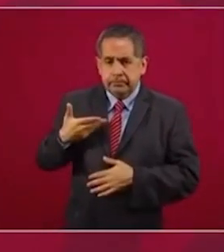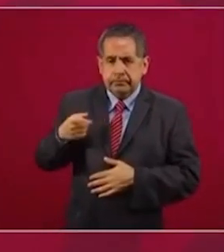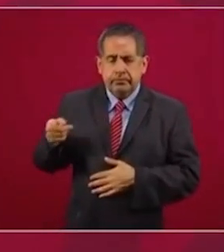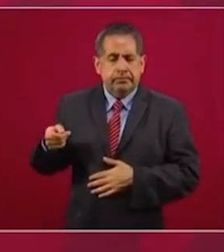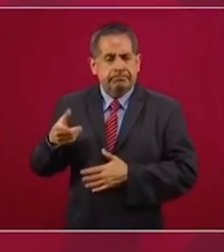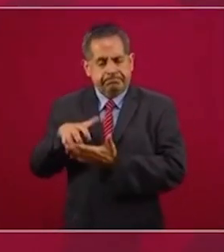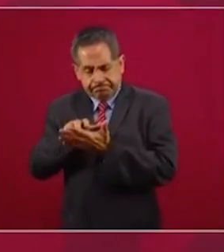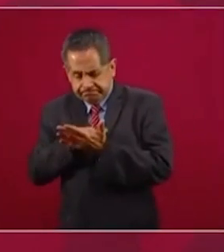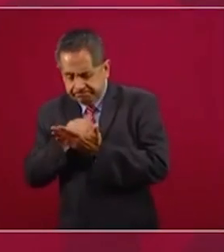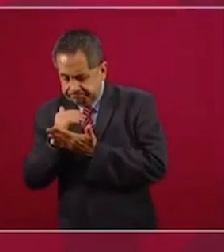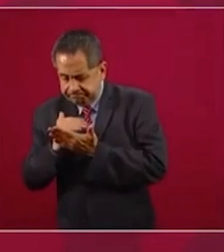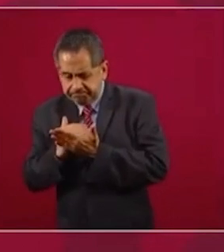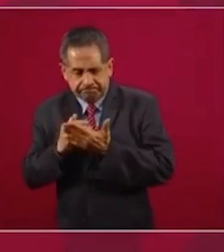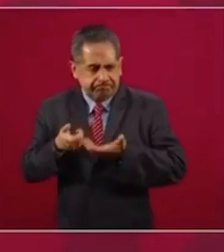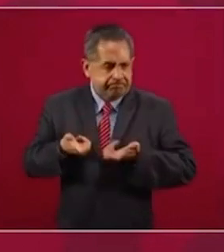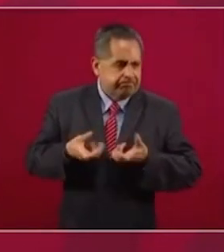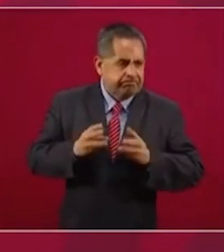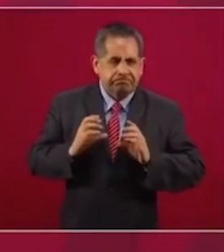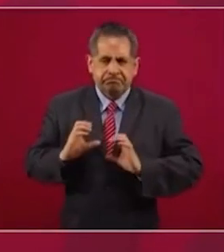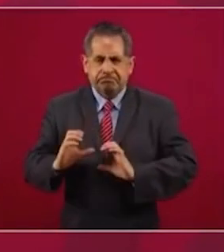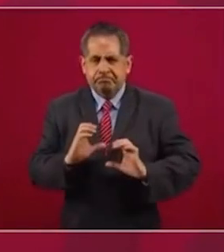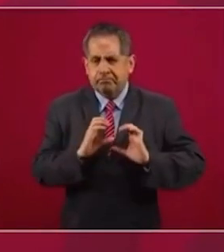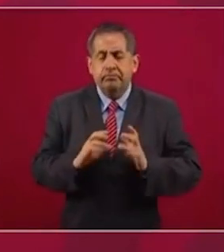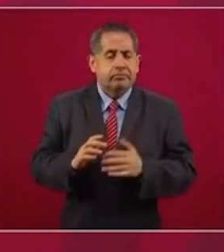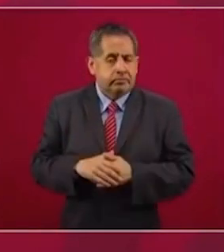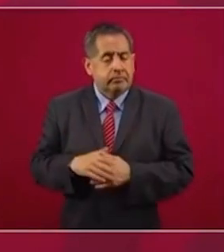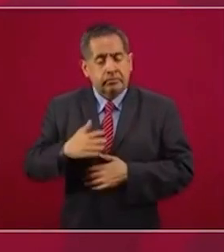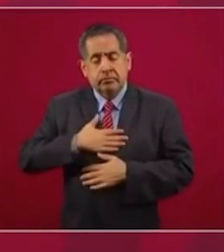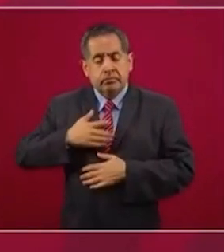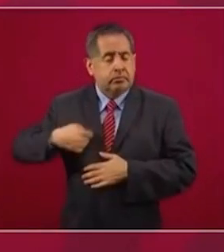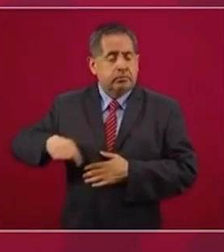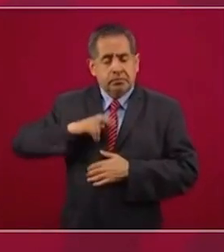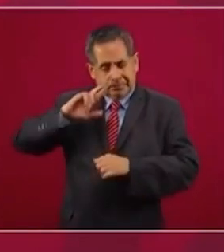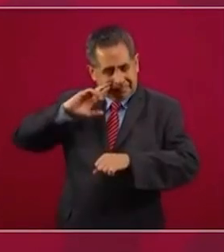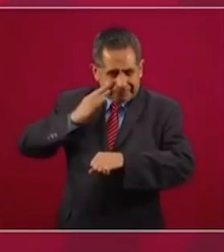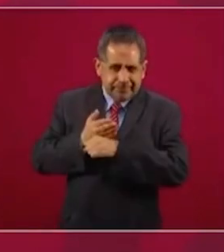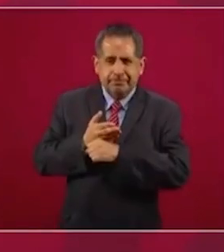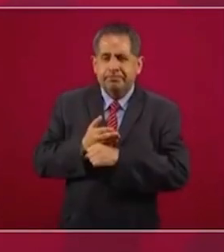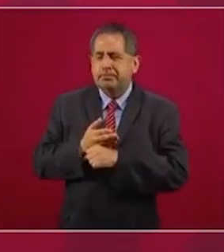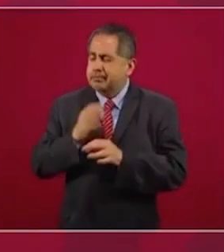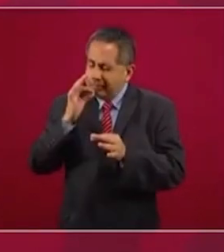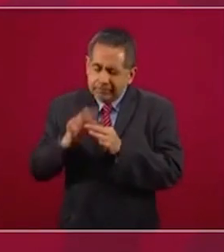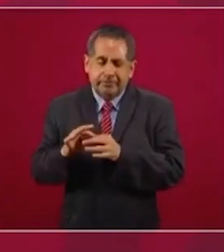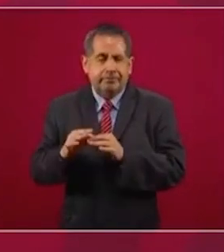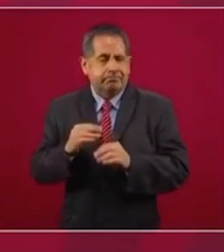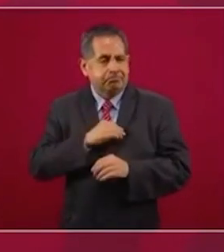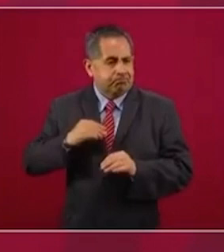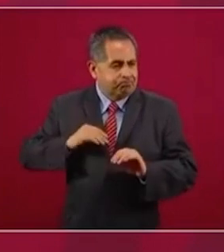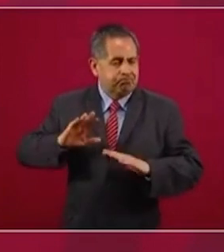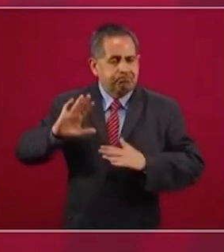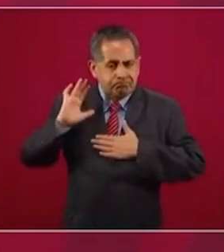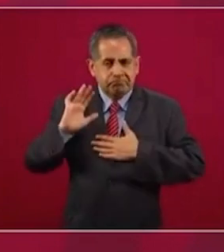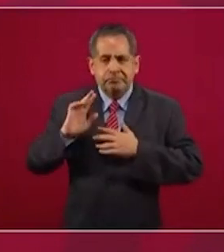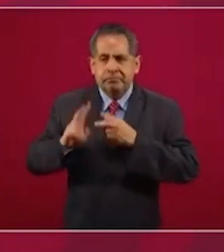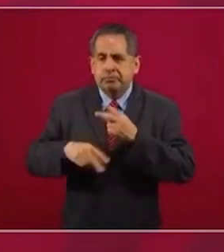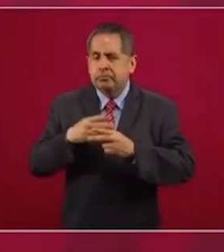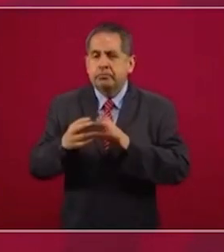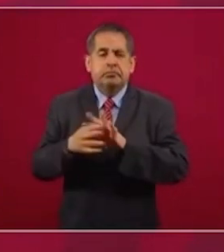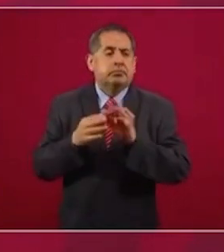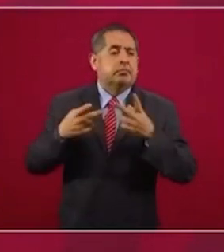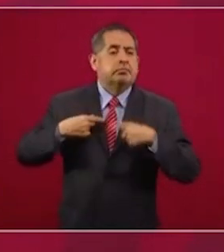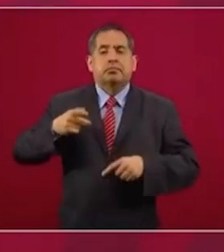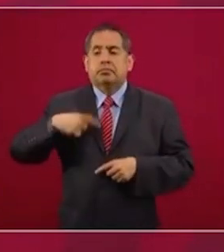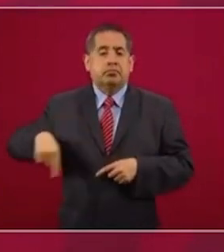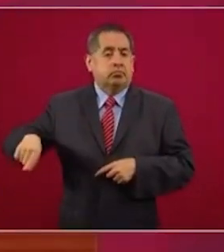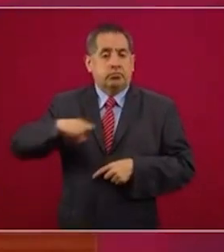austeridad, estamos viendo con mucha responsabilidad y con mucho compromiso de todo el personal